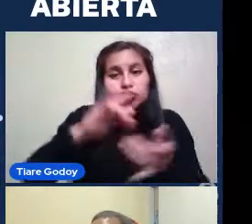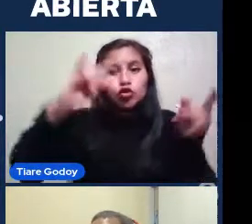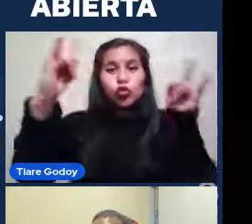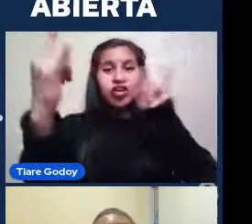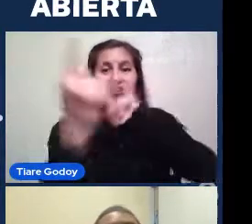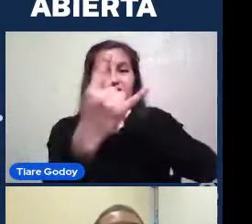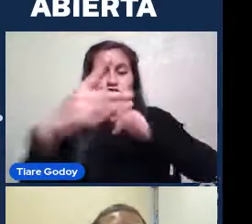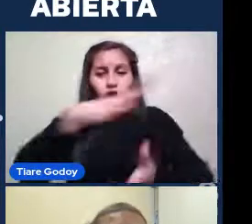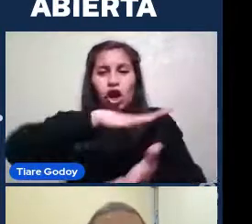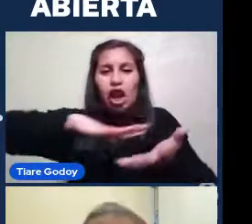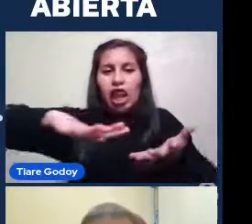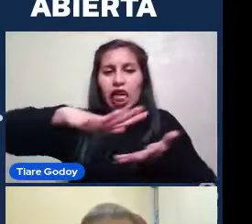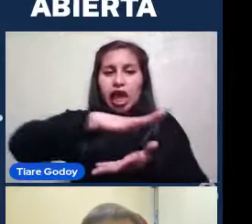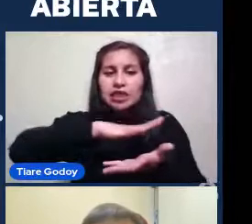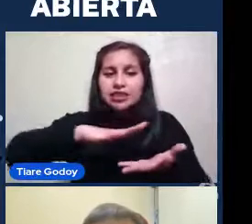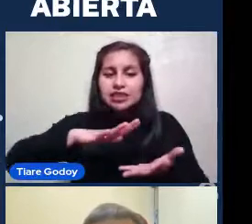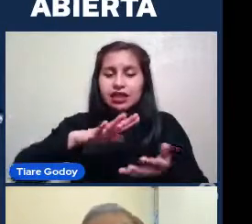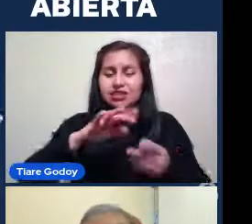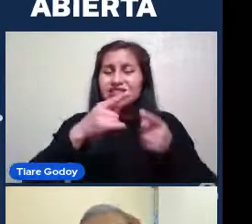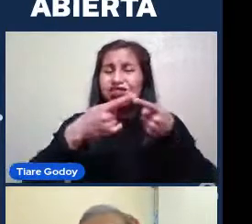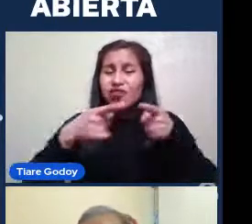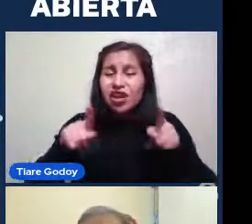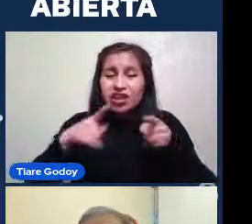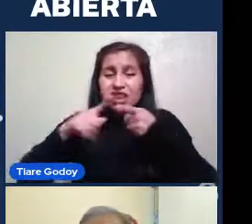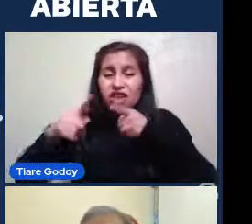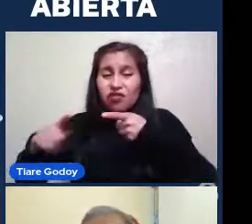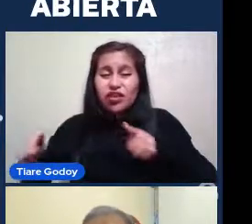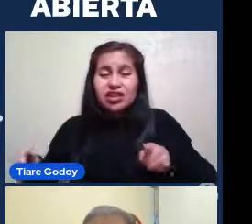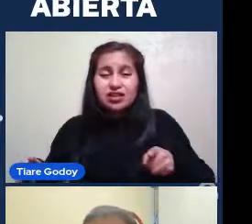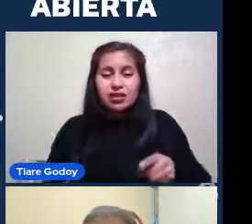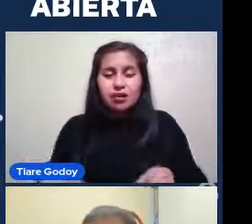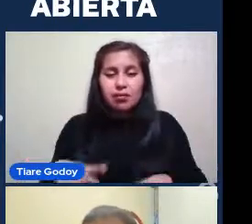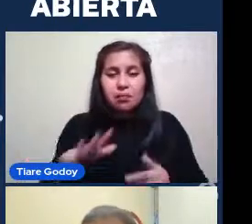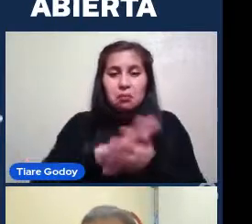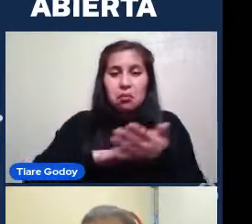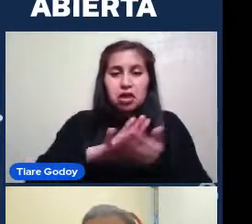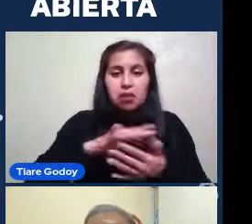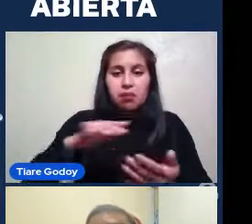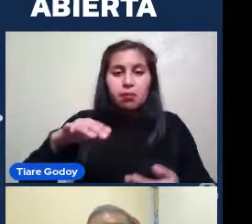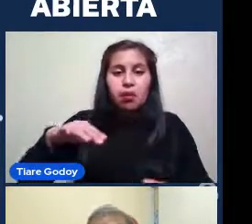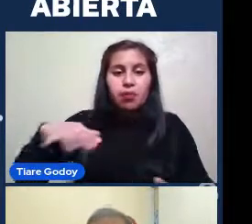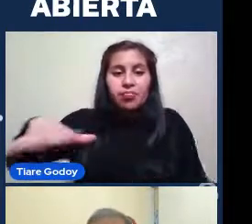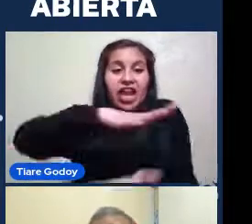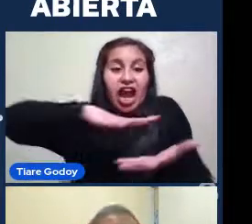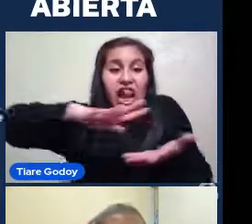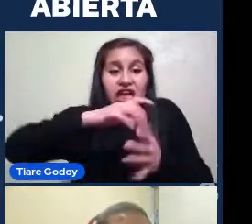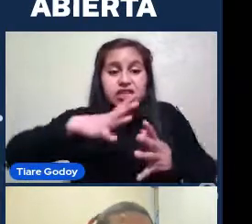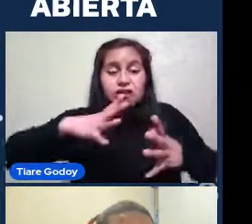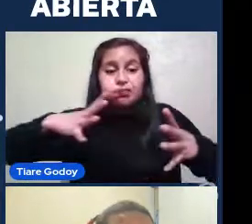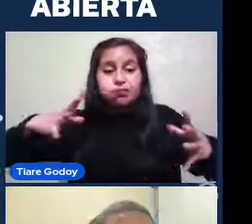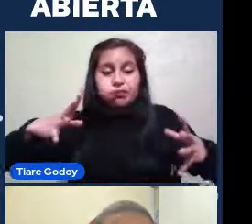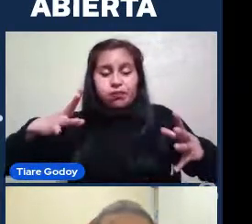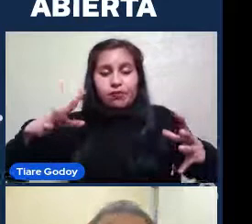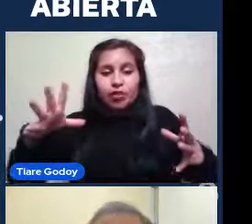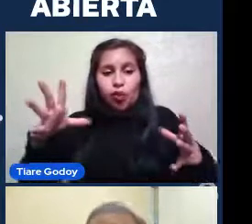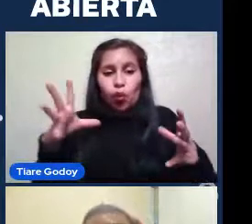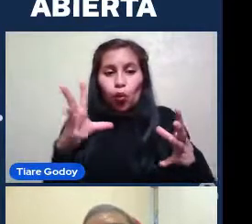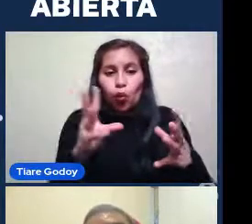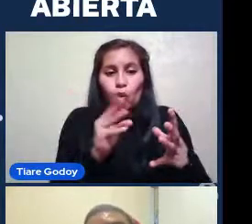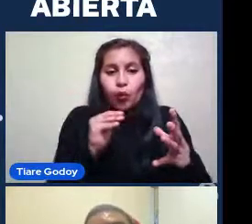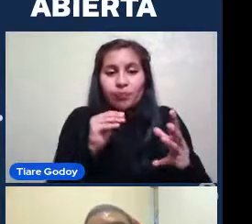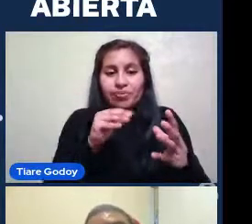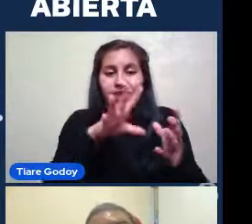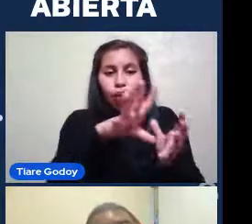Se formaron Galaxias De todos los tamaños Y las más grandes Fueron absorbiendo De a poquito Galaxias más chicas